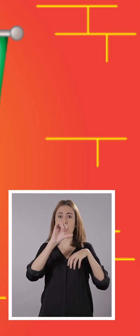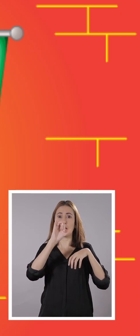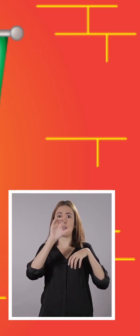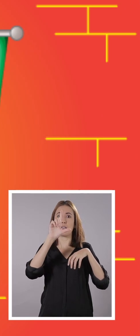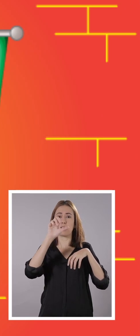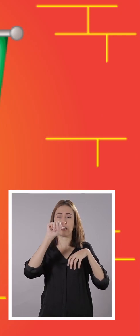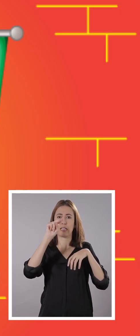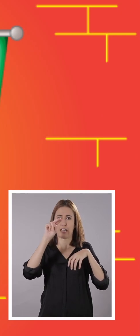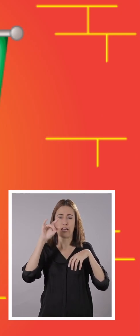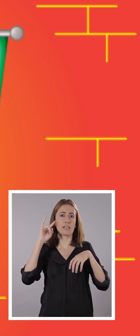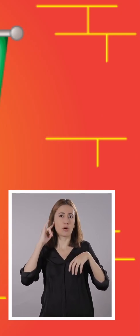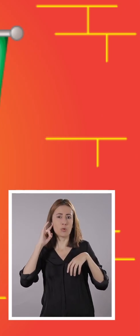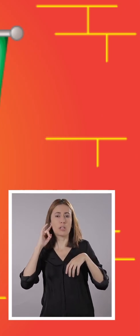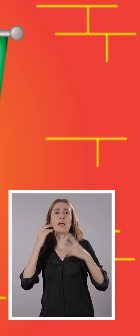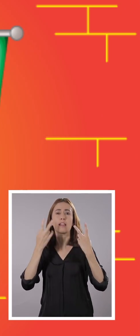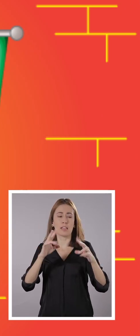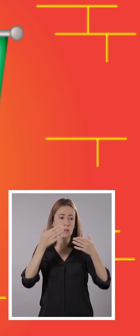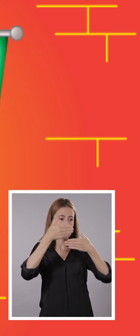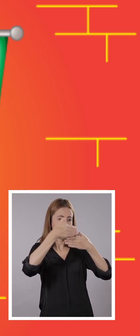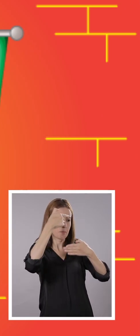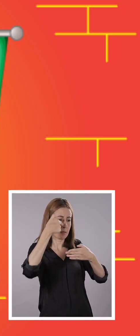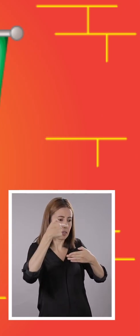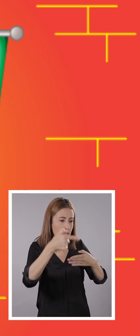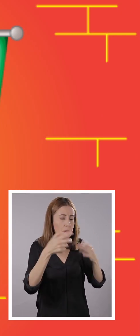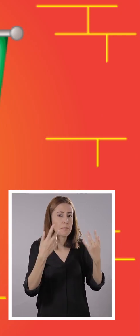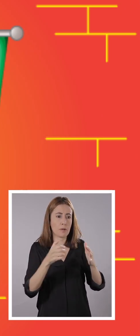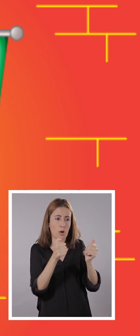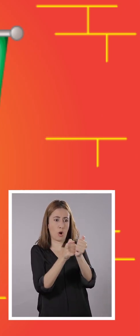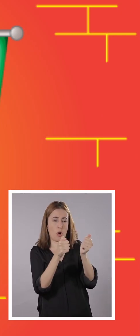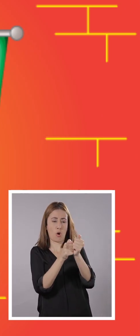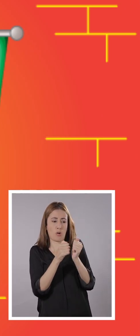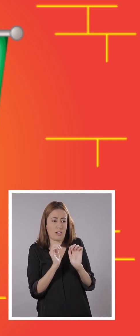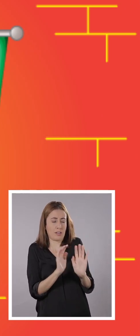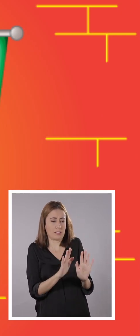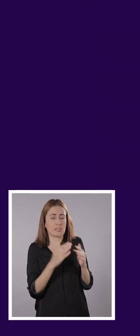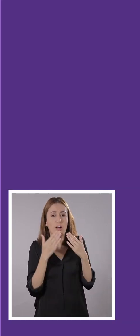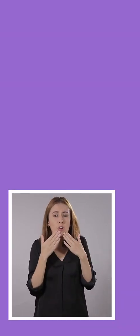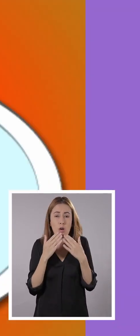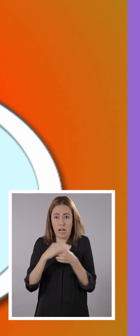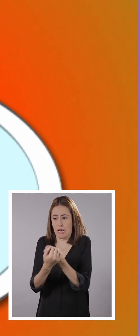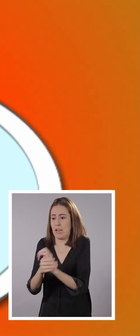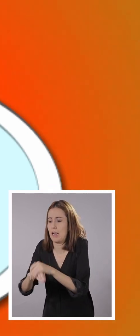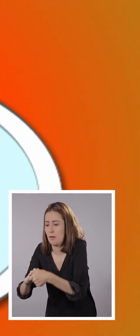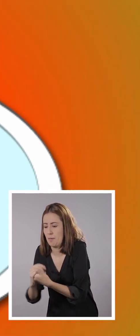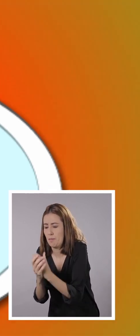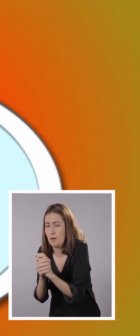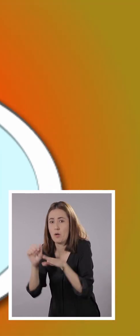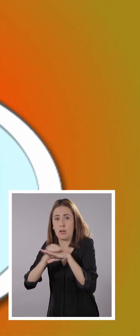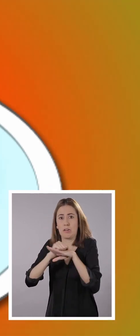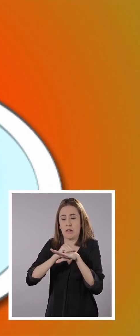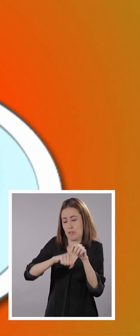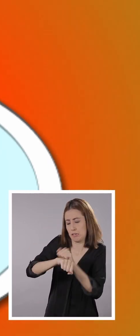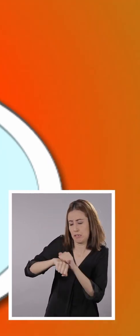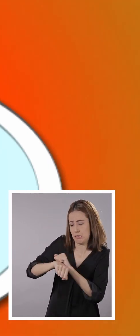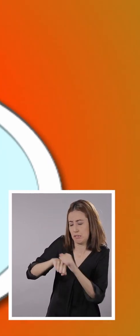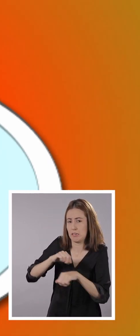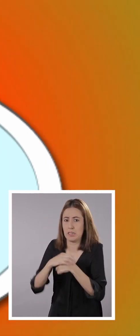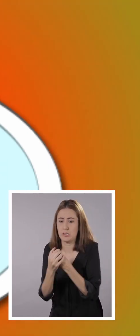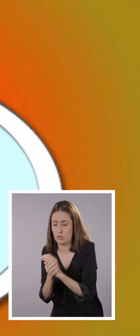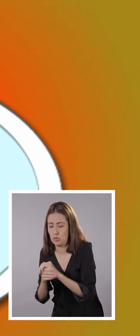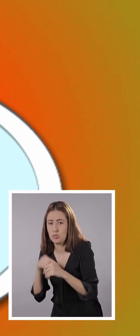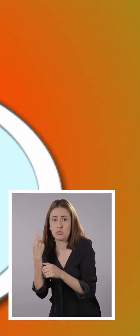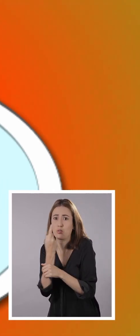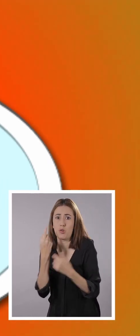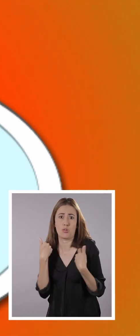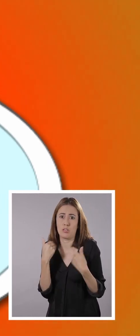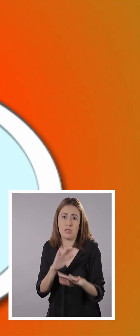Liliana también vio desde su ventana como el bicho se acercaba. Se lavó las manos con jabón, pues